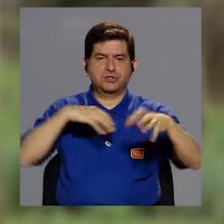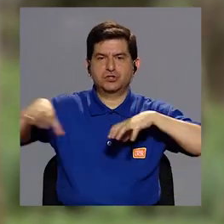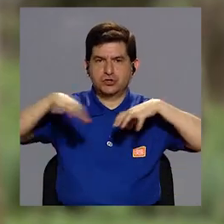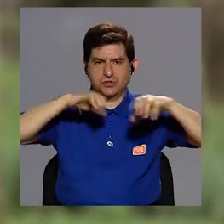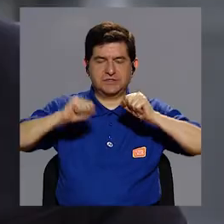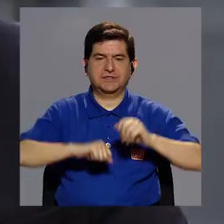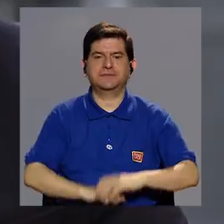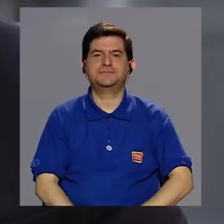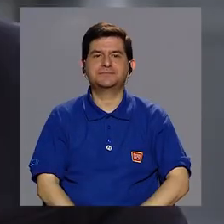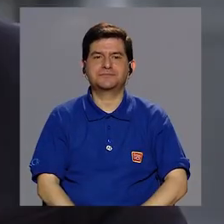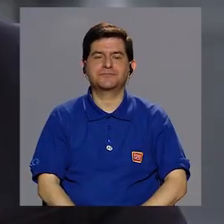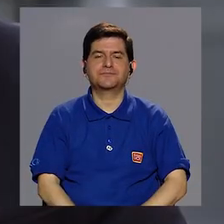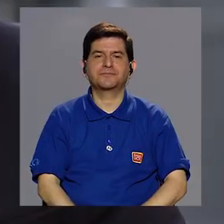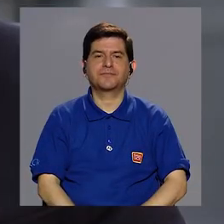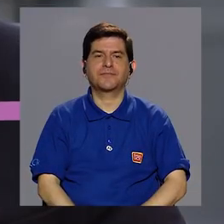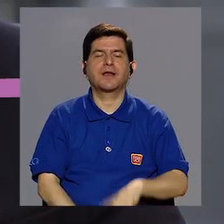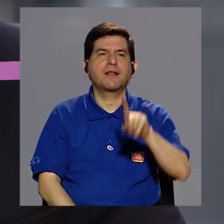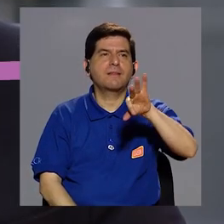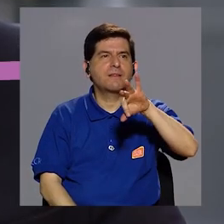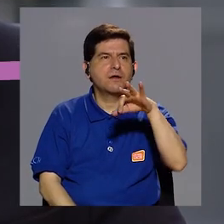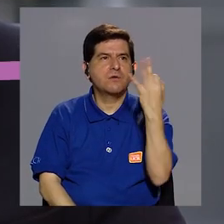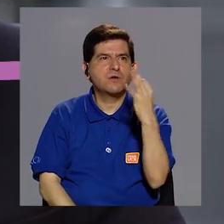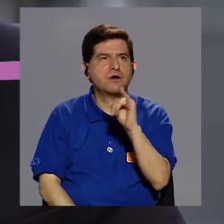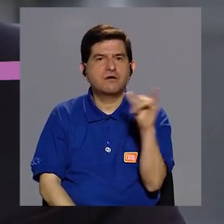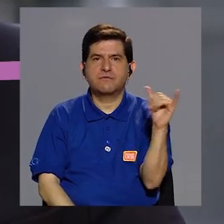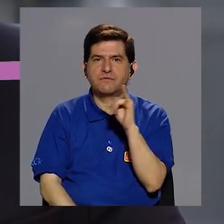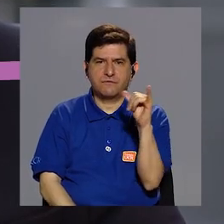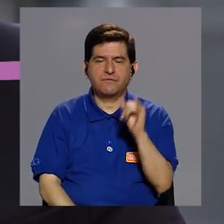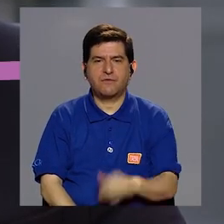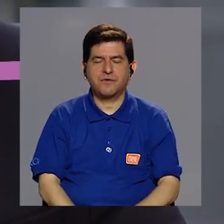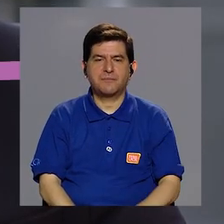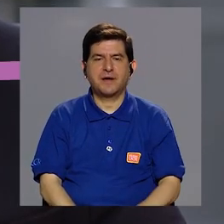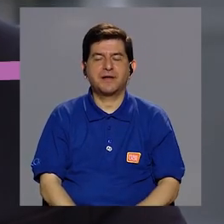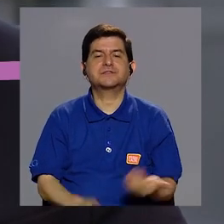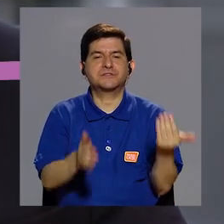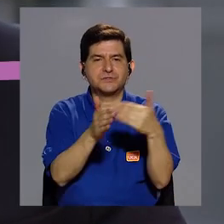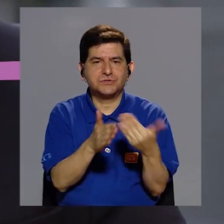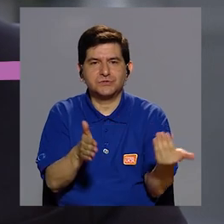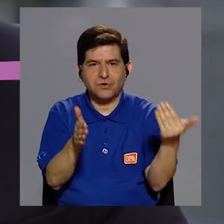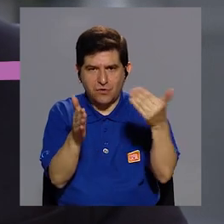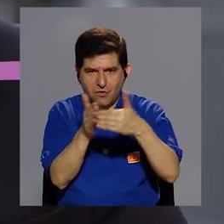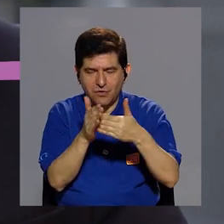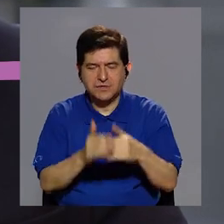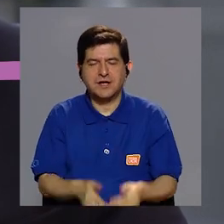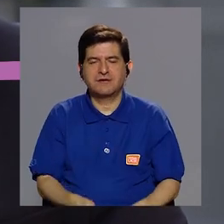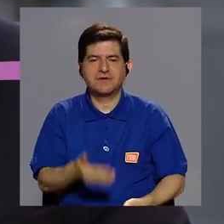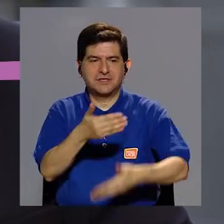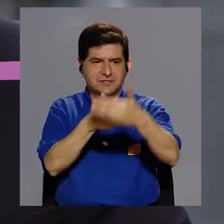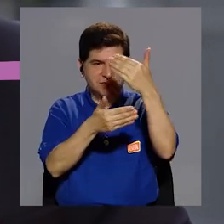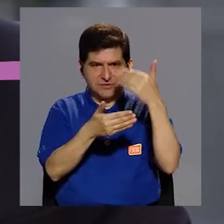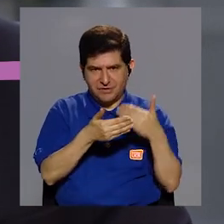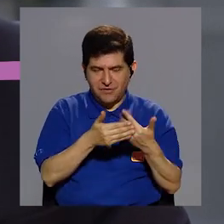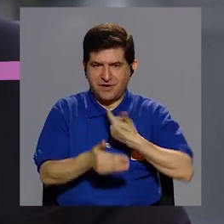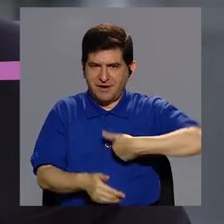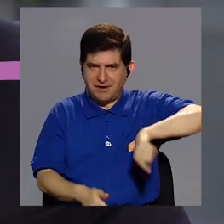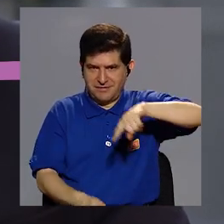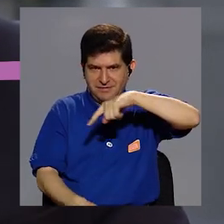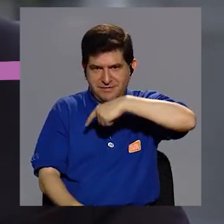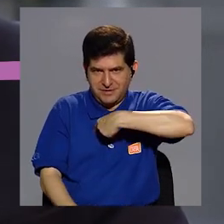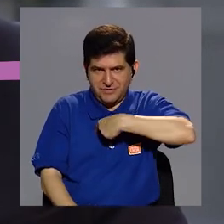sociedades activas? Bueno, precisamente, Saúl, en cierta manera es como recuperar eso que nosotros